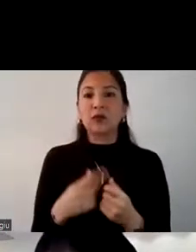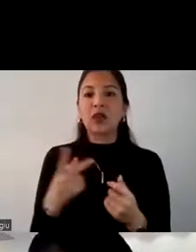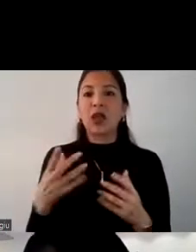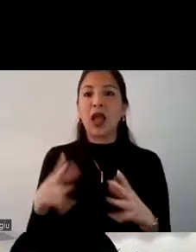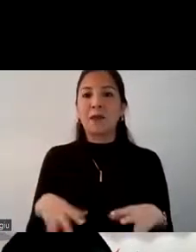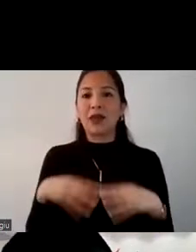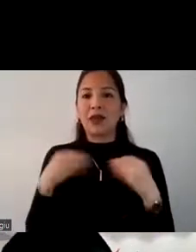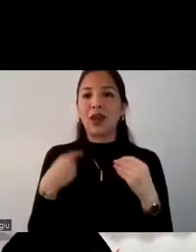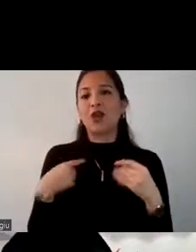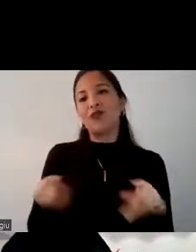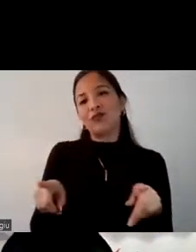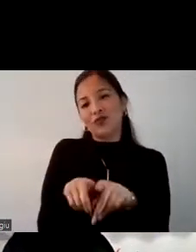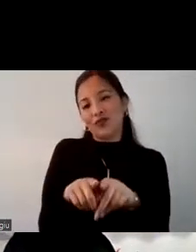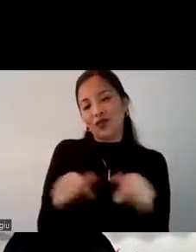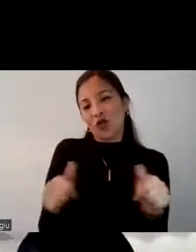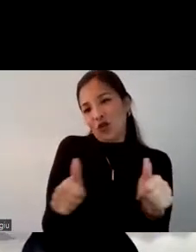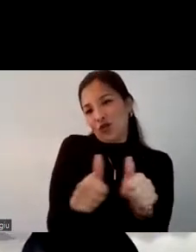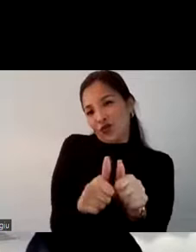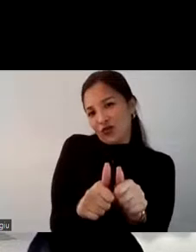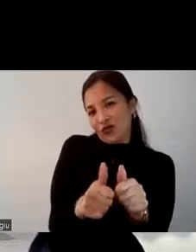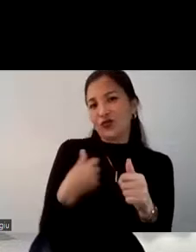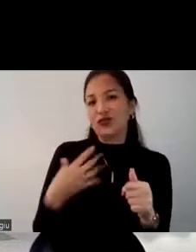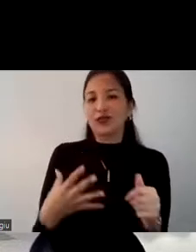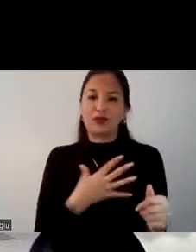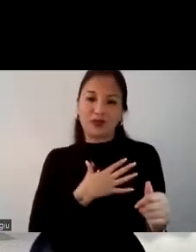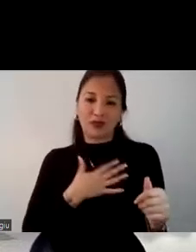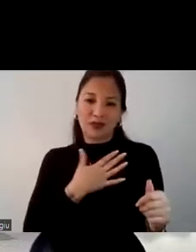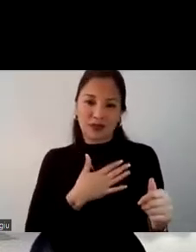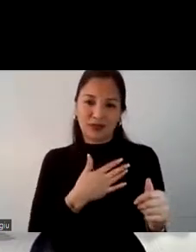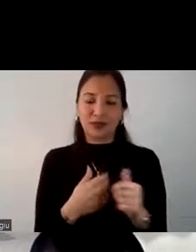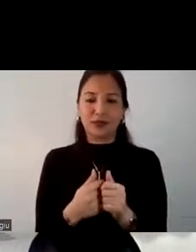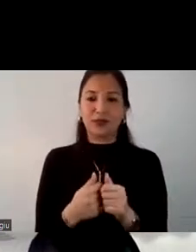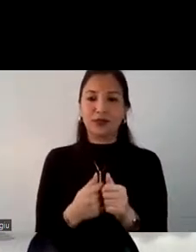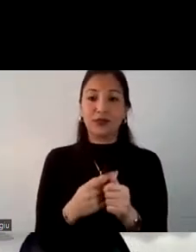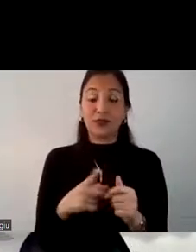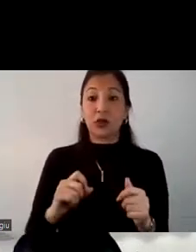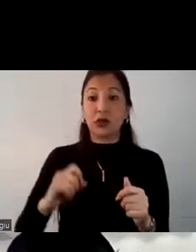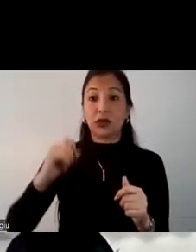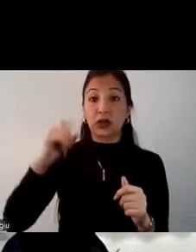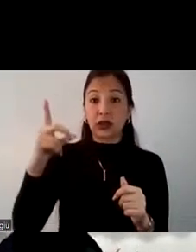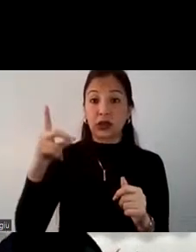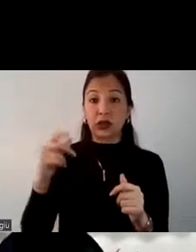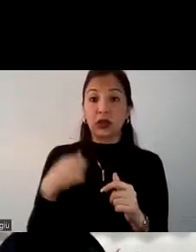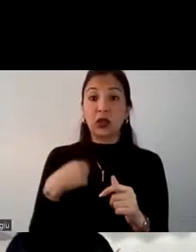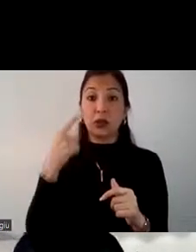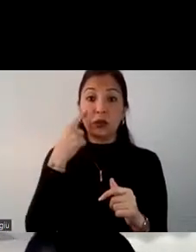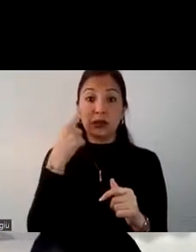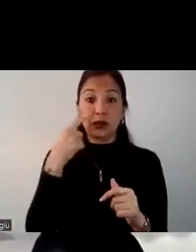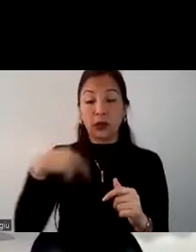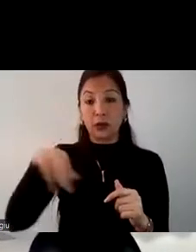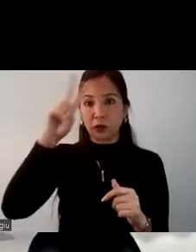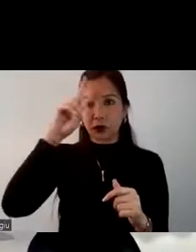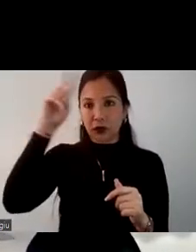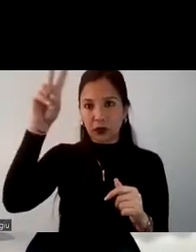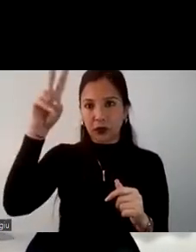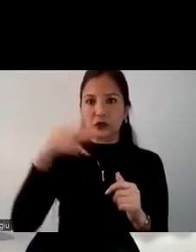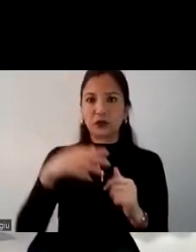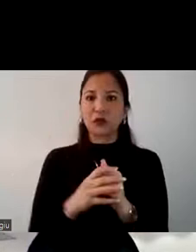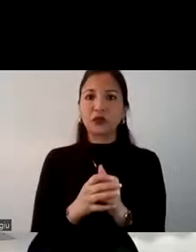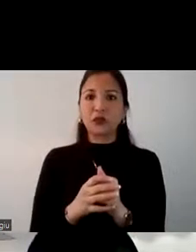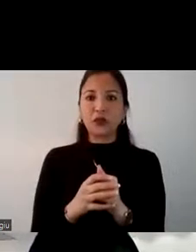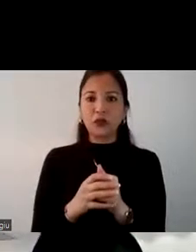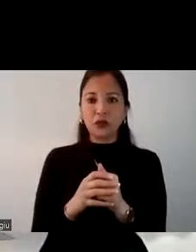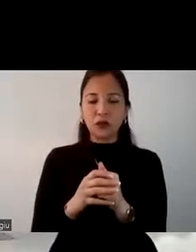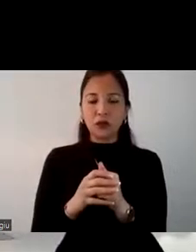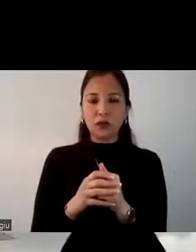hacerlo junto a las personas que más quiero. Y eso es algo que están resaltando los motivados de visitar a Perú porque están encontrando esas características